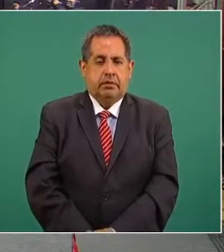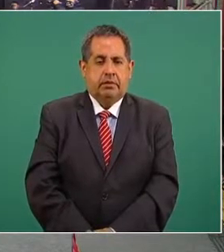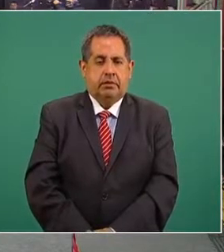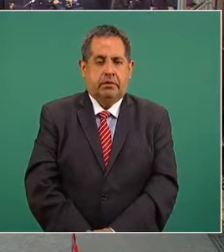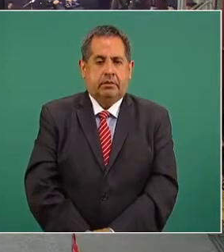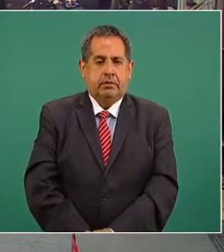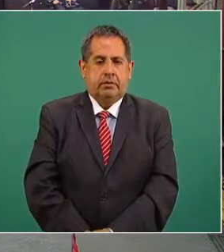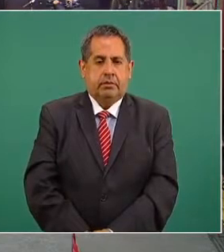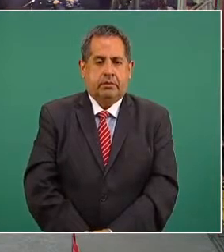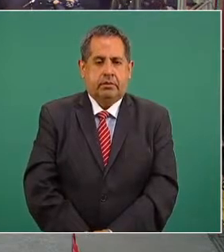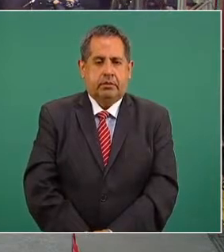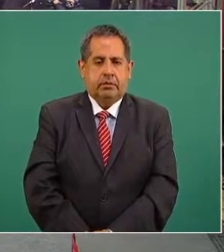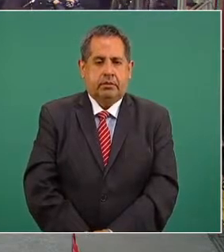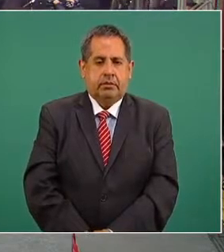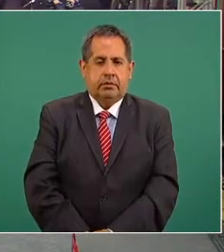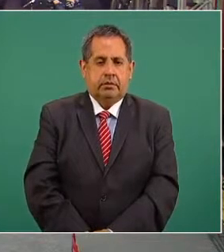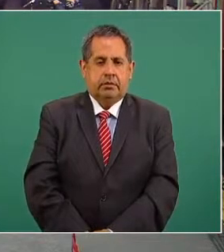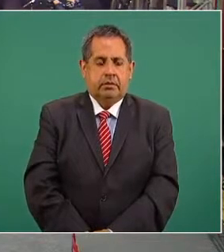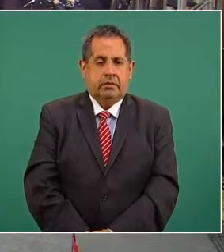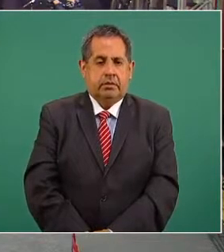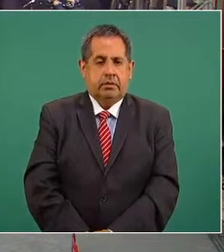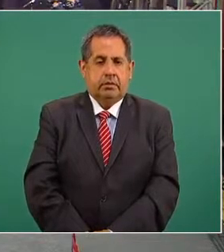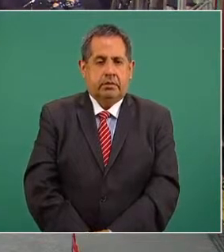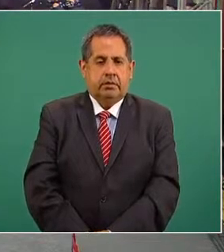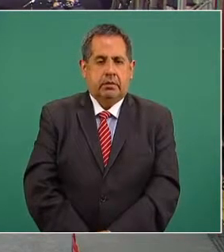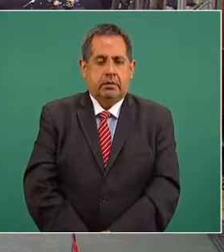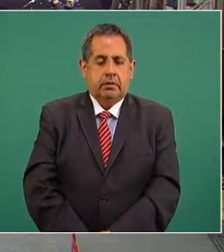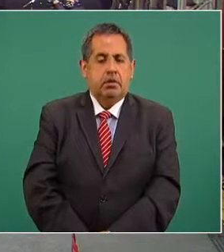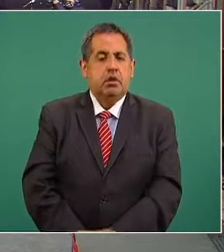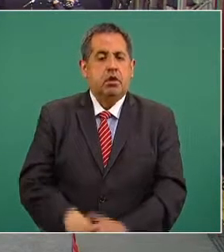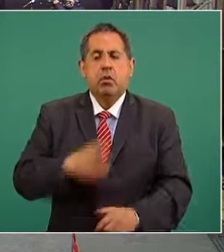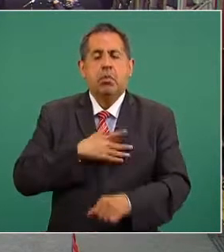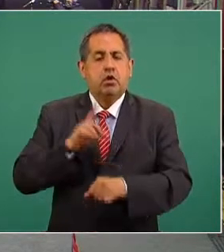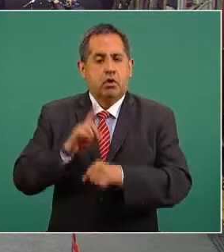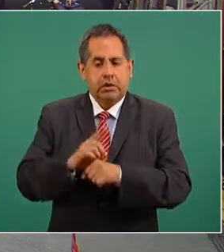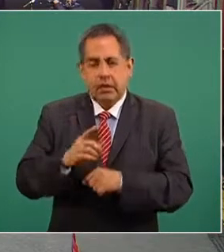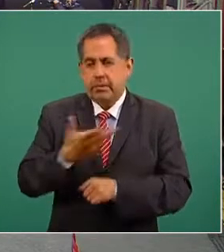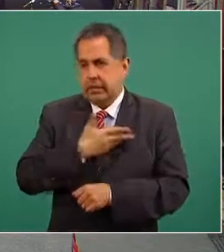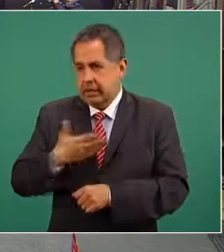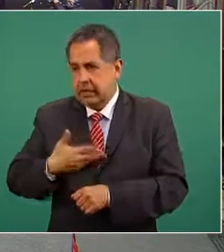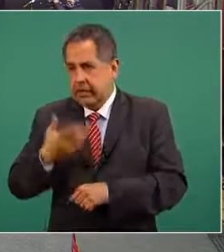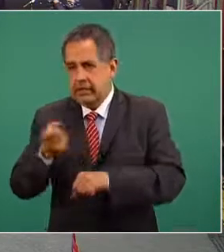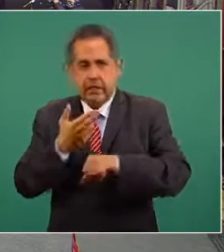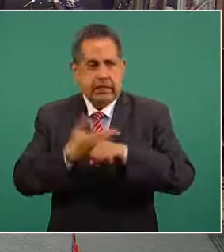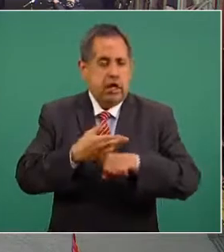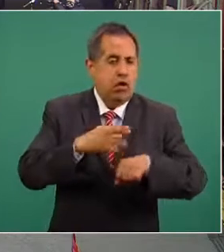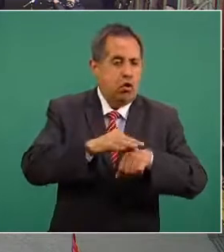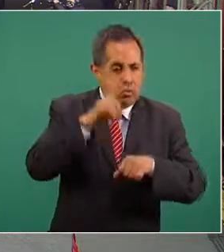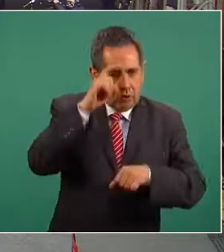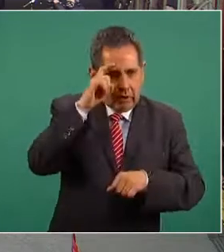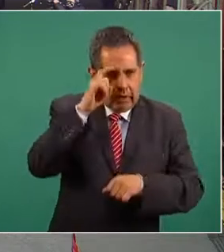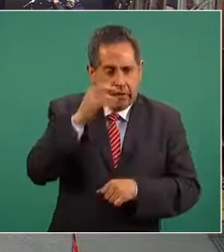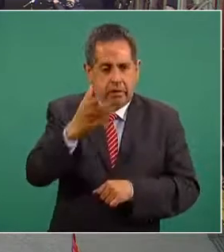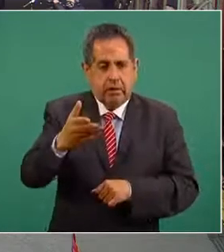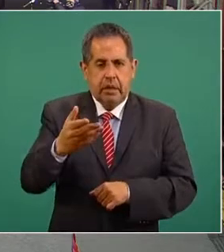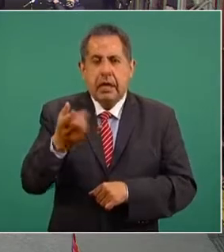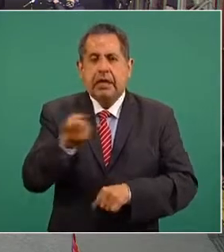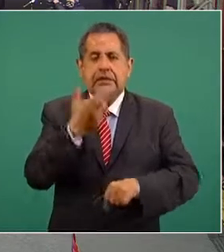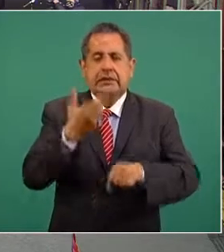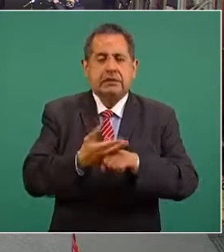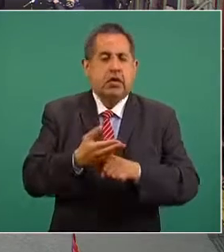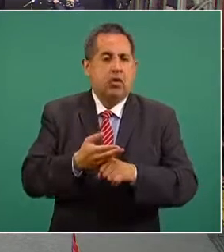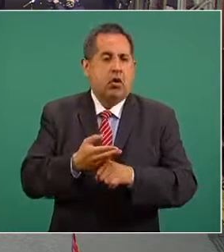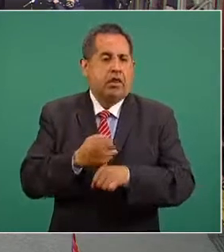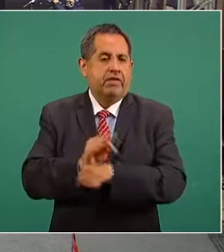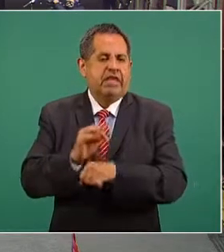buenos días señor presidente de los secretarios exteriores López-Gatell y también secretarios de la